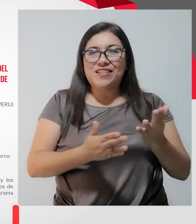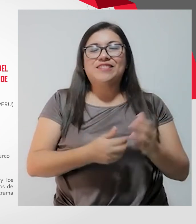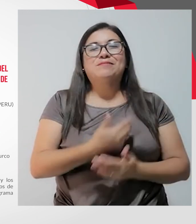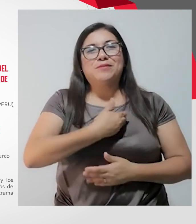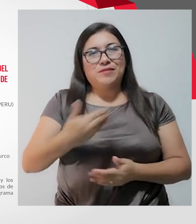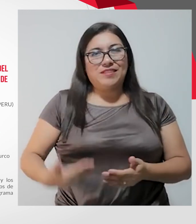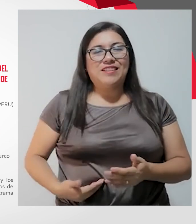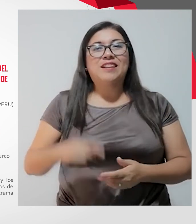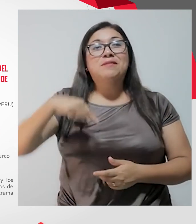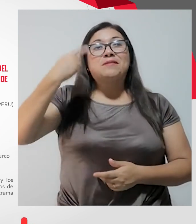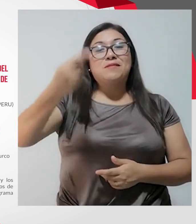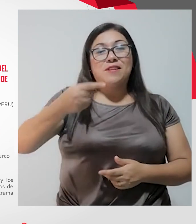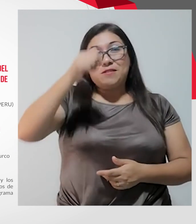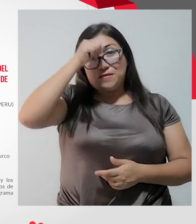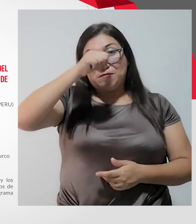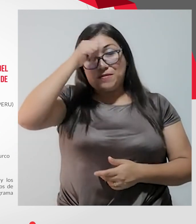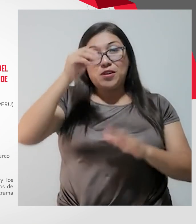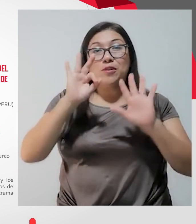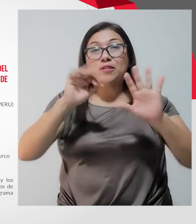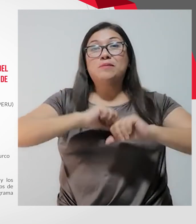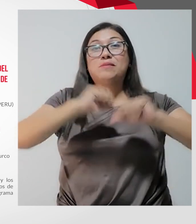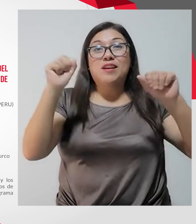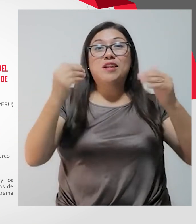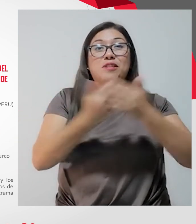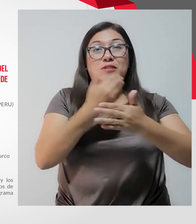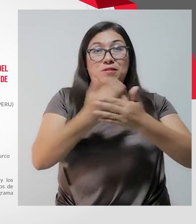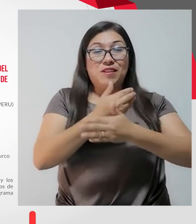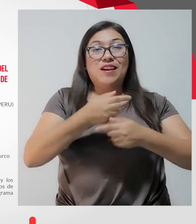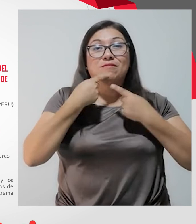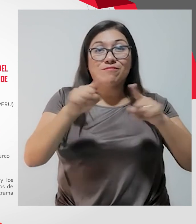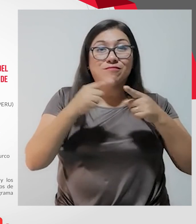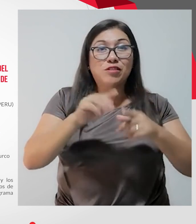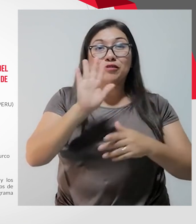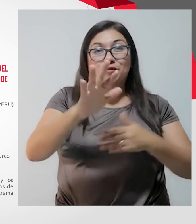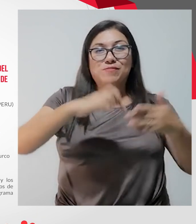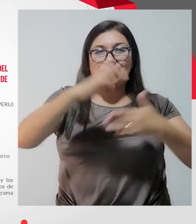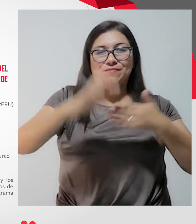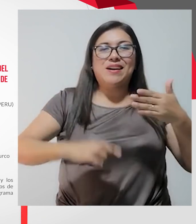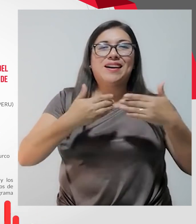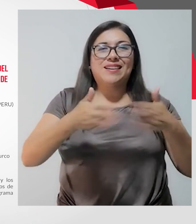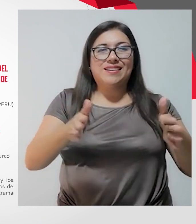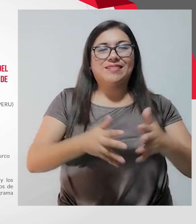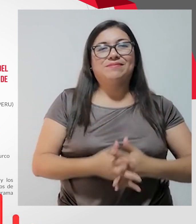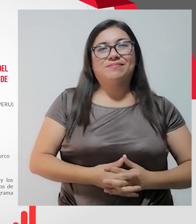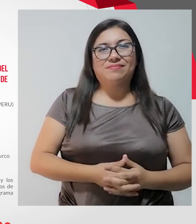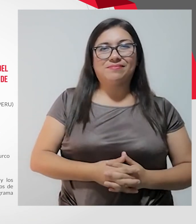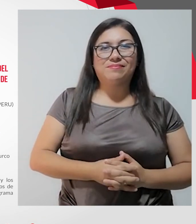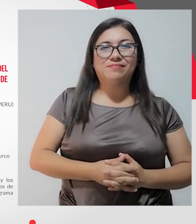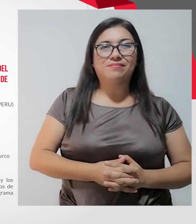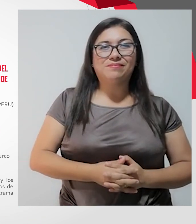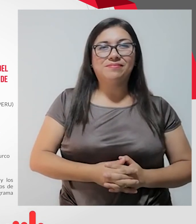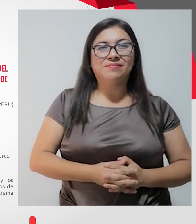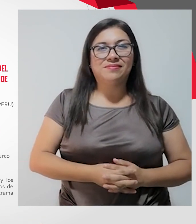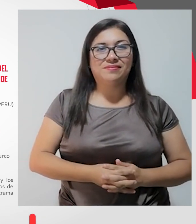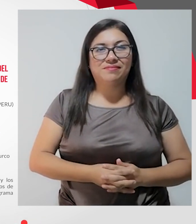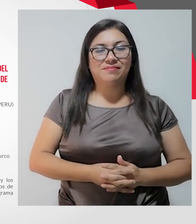Hasta el próximo domingo, 8 de la mañana, en una nueva edición de su programa Sin Barreras.